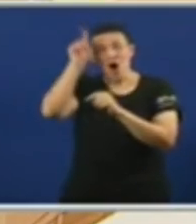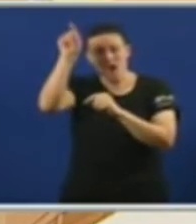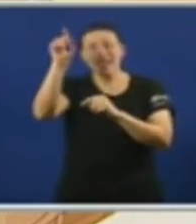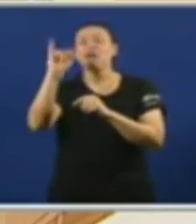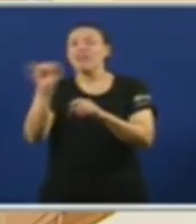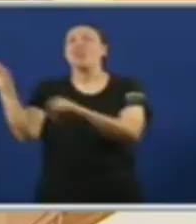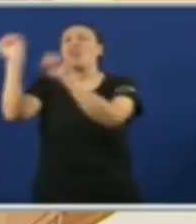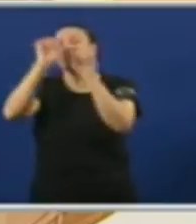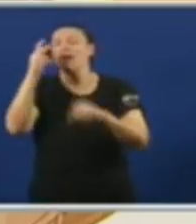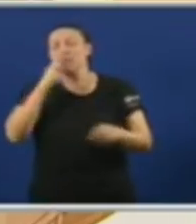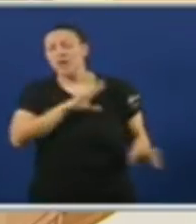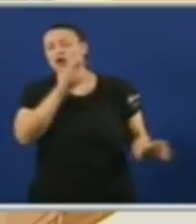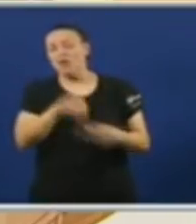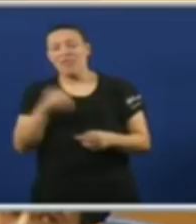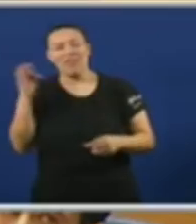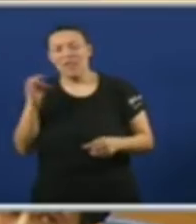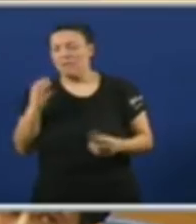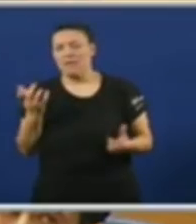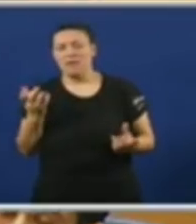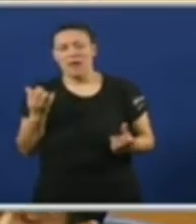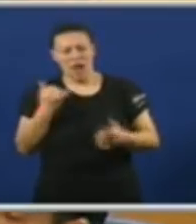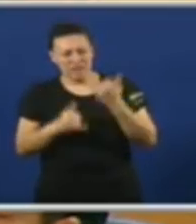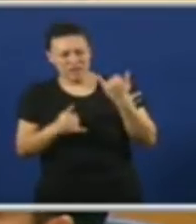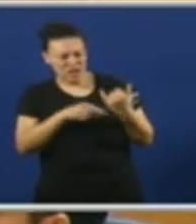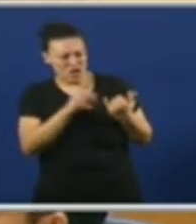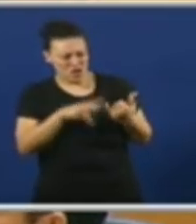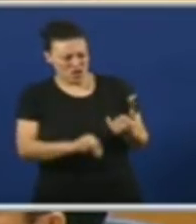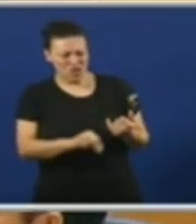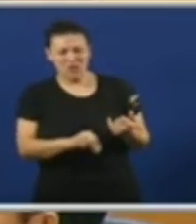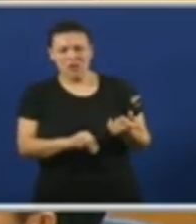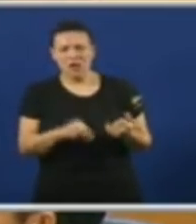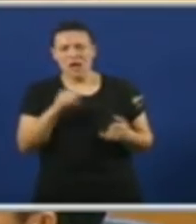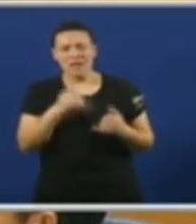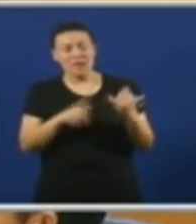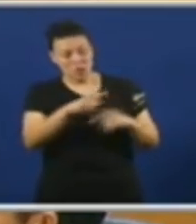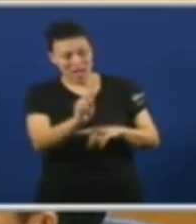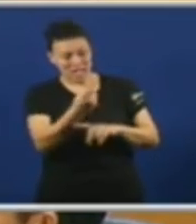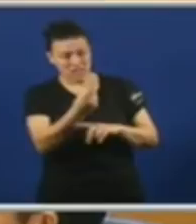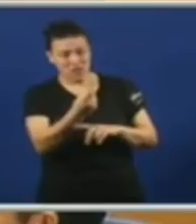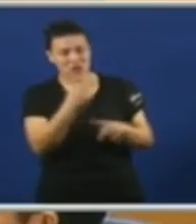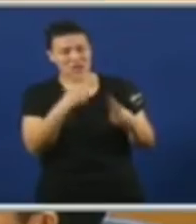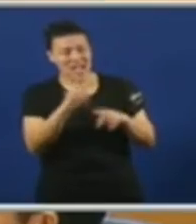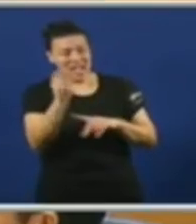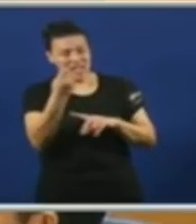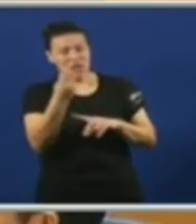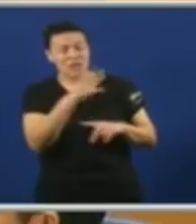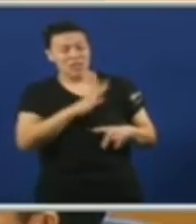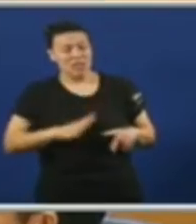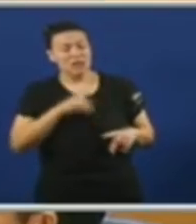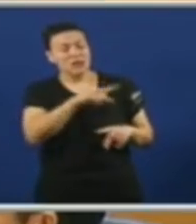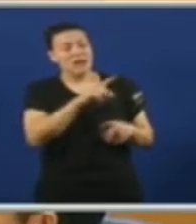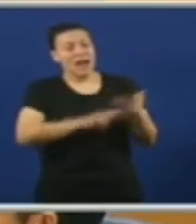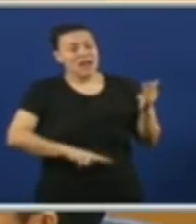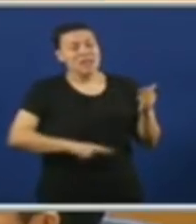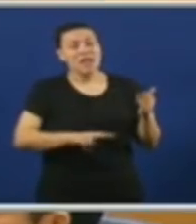Que Vigo Entrara aí E agora O que temos como guinda Non dos seus grandes logros Señor Feijón É que mentres Nos din que